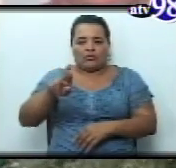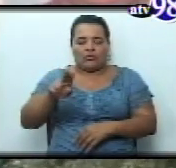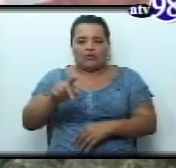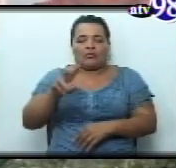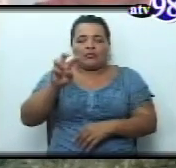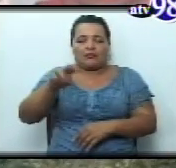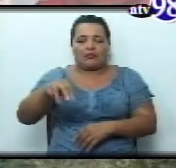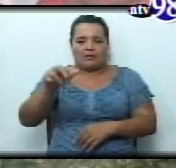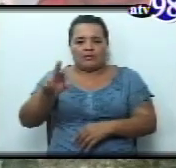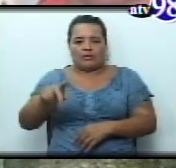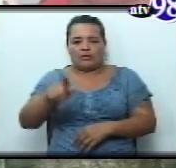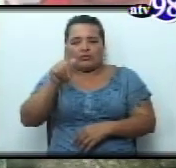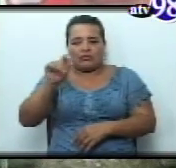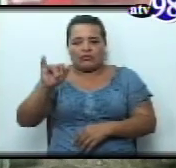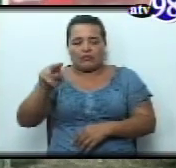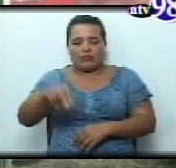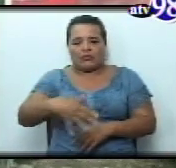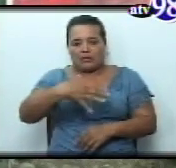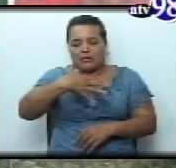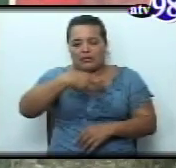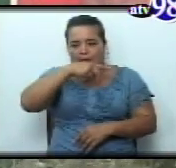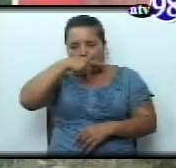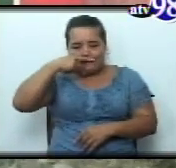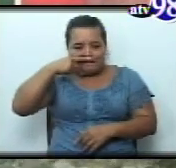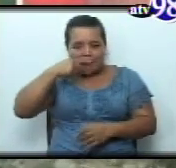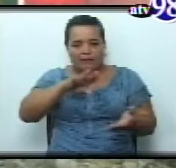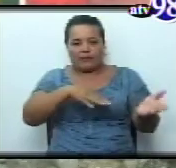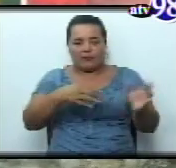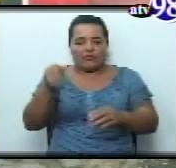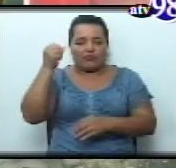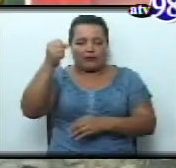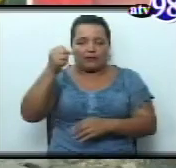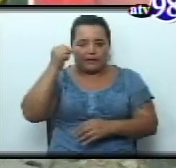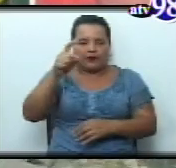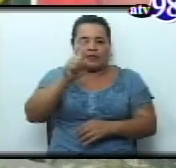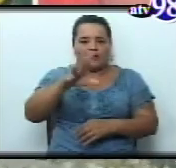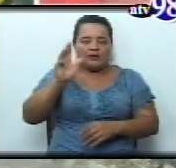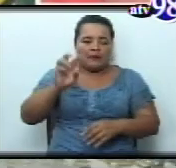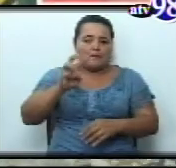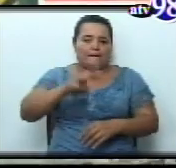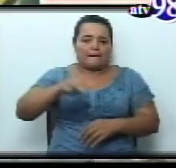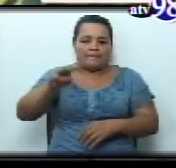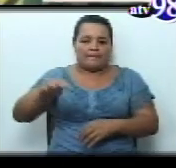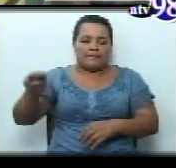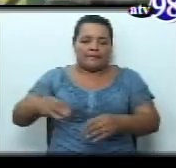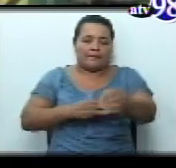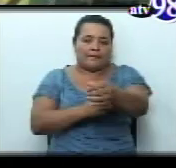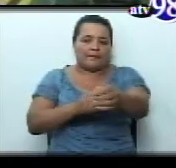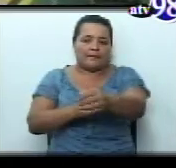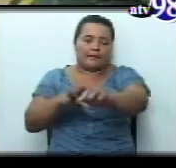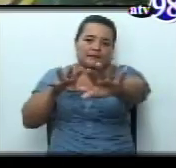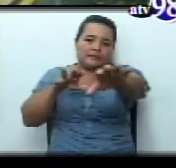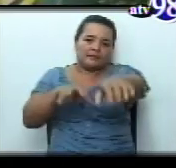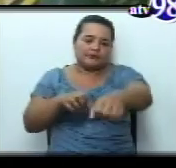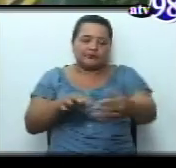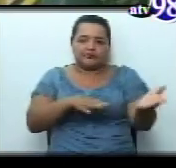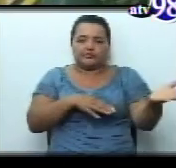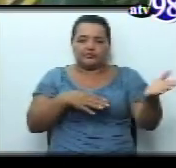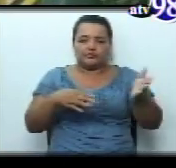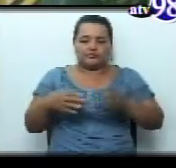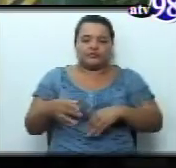en el fondo de la mina Santa Pancha, ubicada en el municipio de Malpaisillo, Departamento de León.